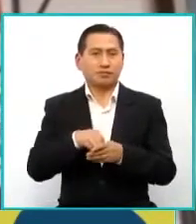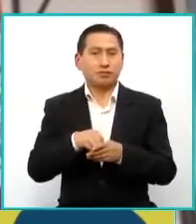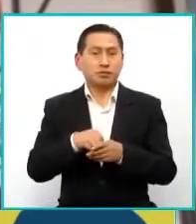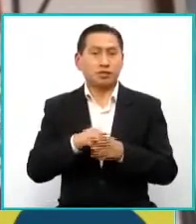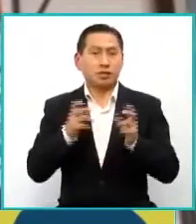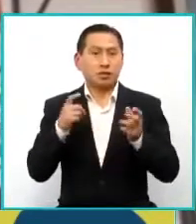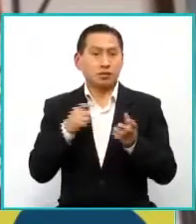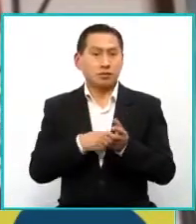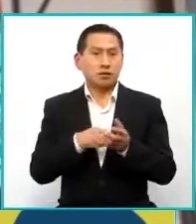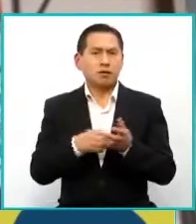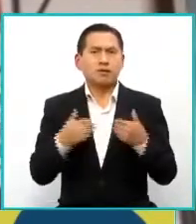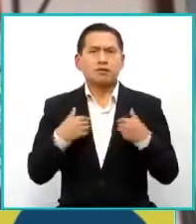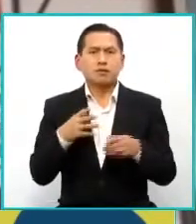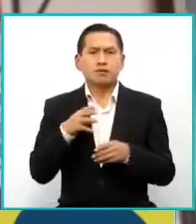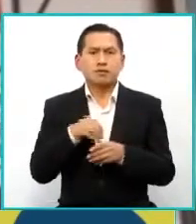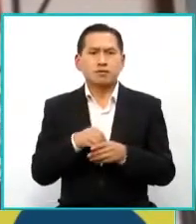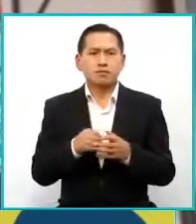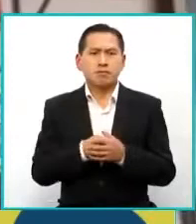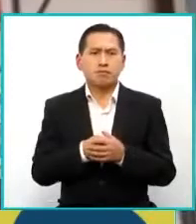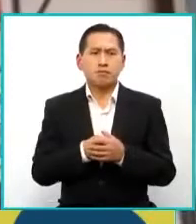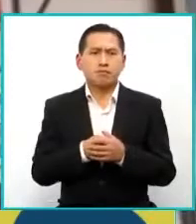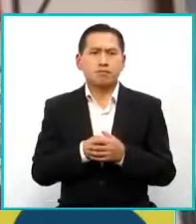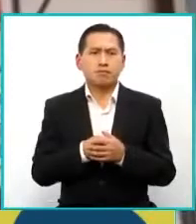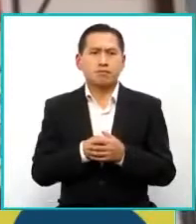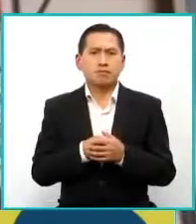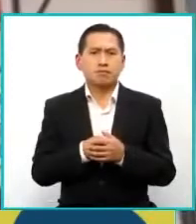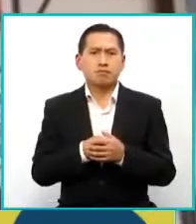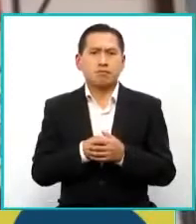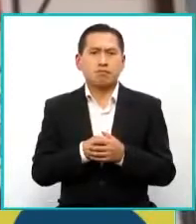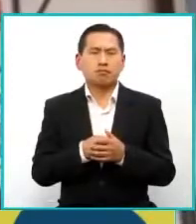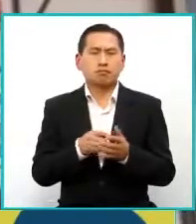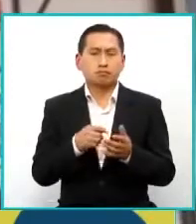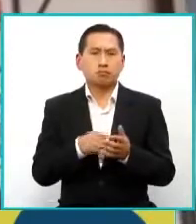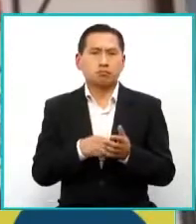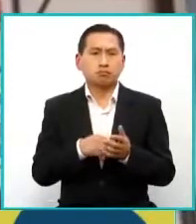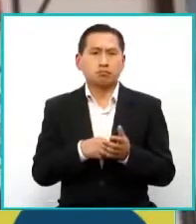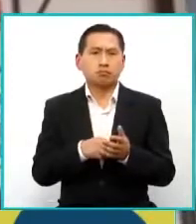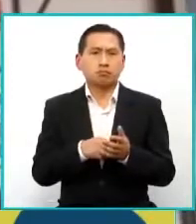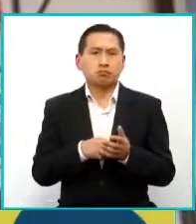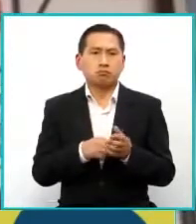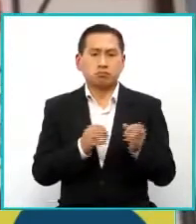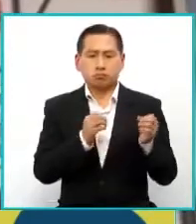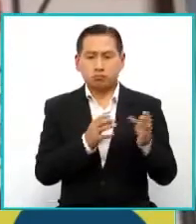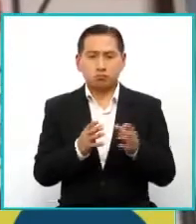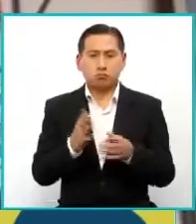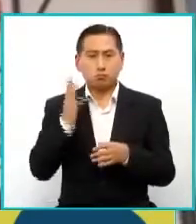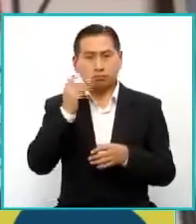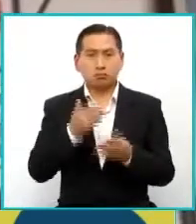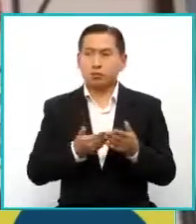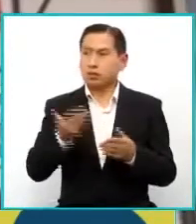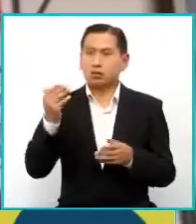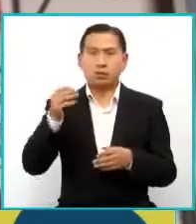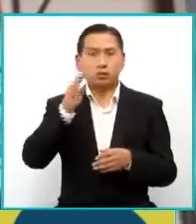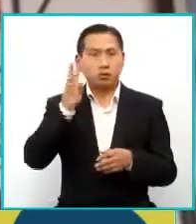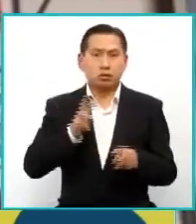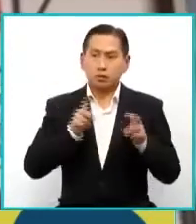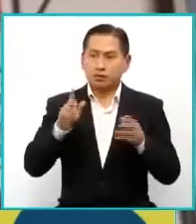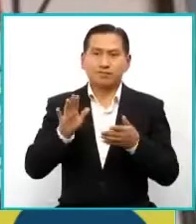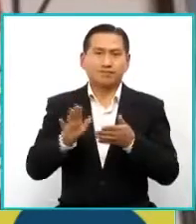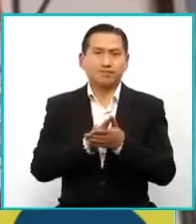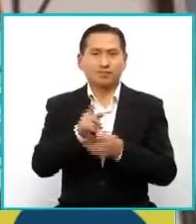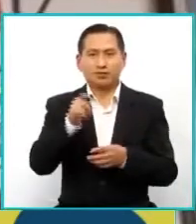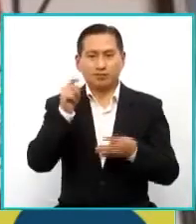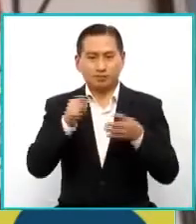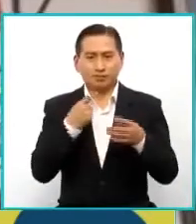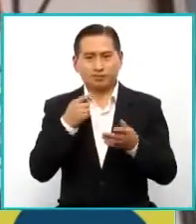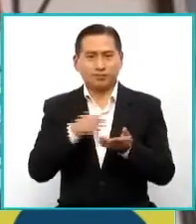tiene un humor negro también, creo que no se ha visto en las películas que estás